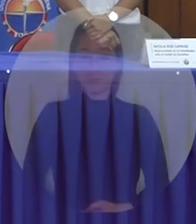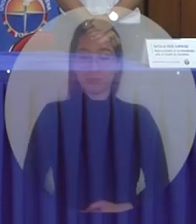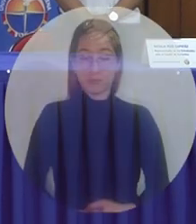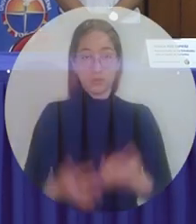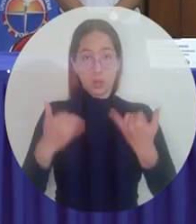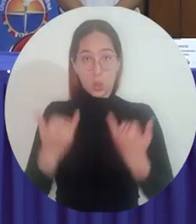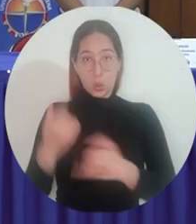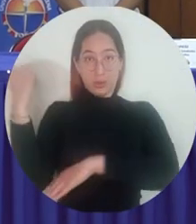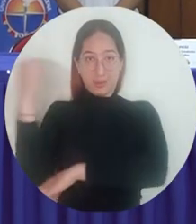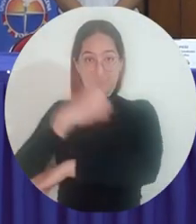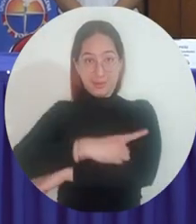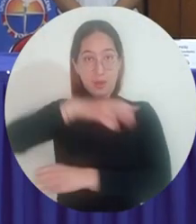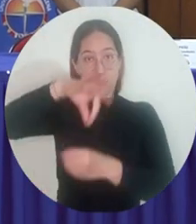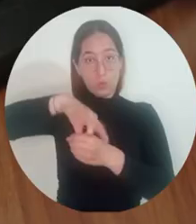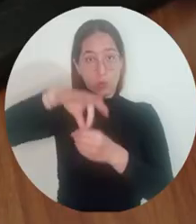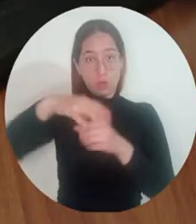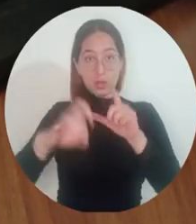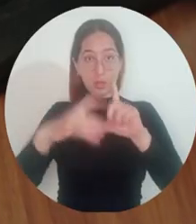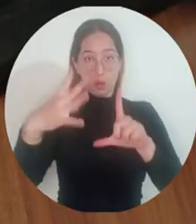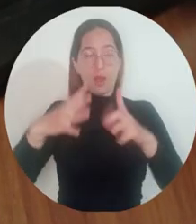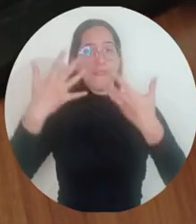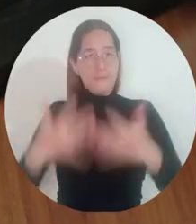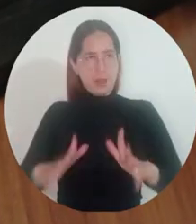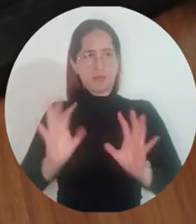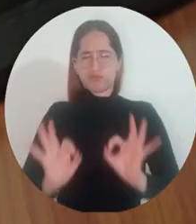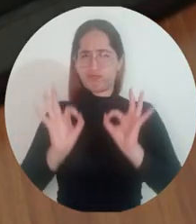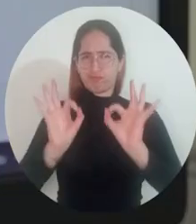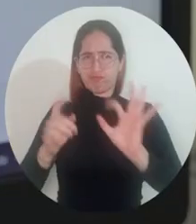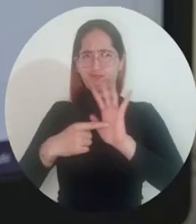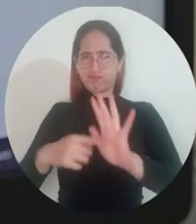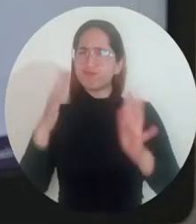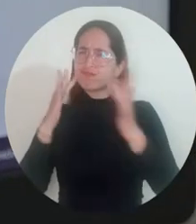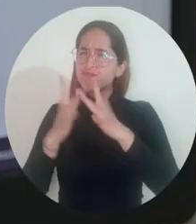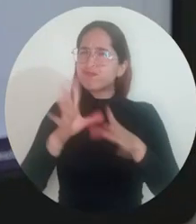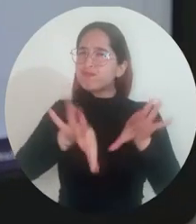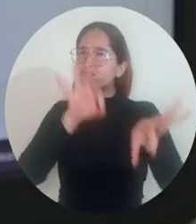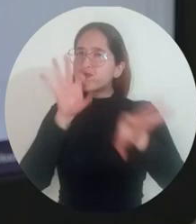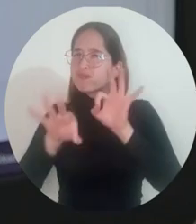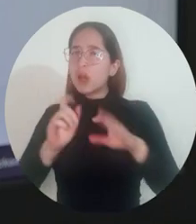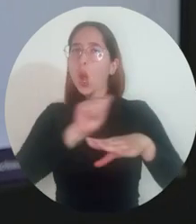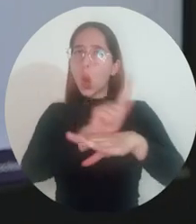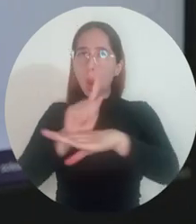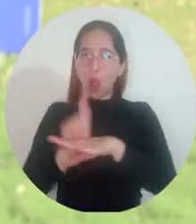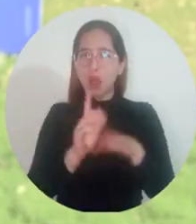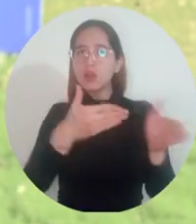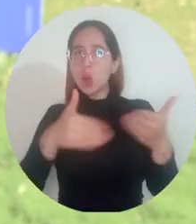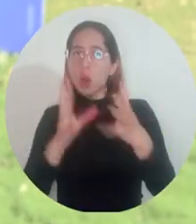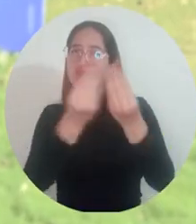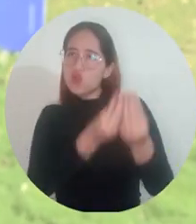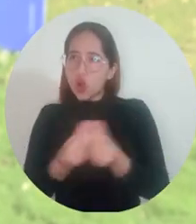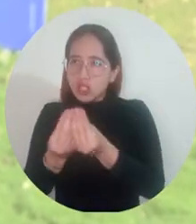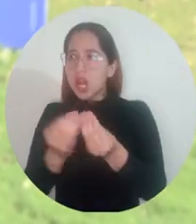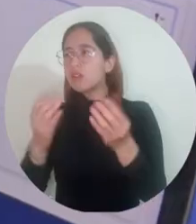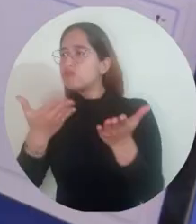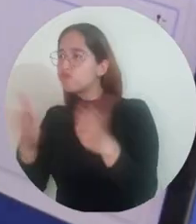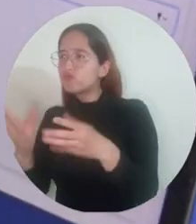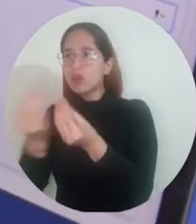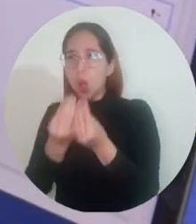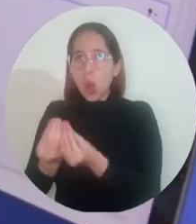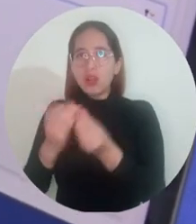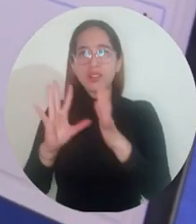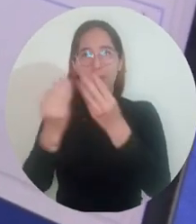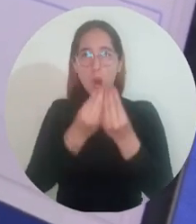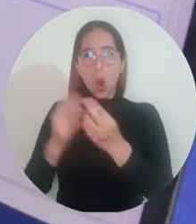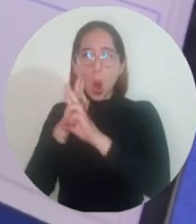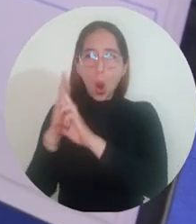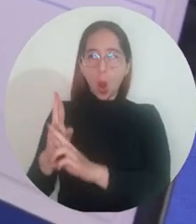Con éxito culminó la jornada de votación virtual para la elección de representantes ante los consejos de facultades, consejos de programas y comité